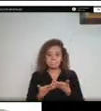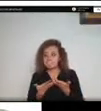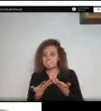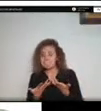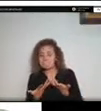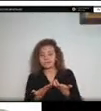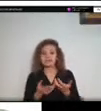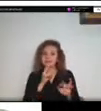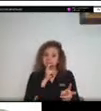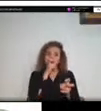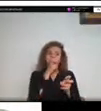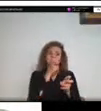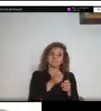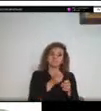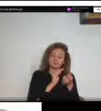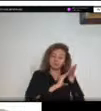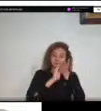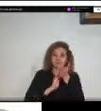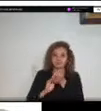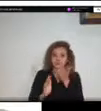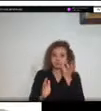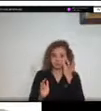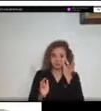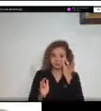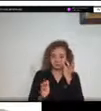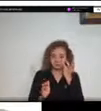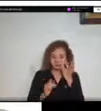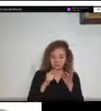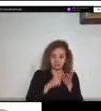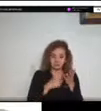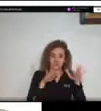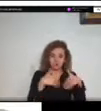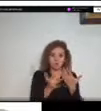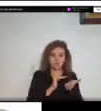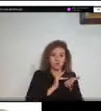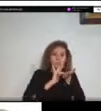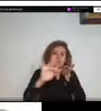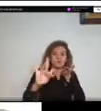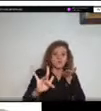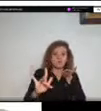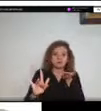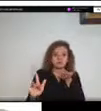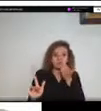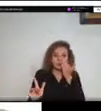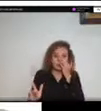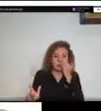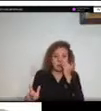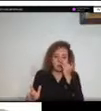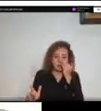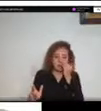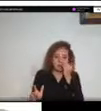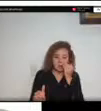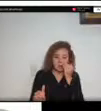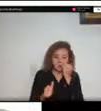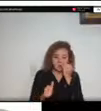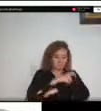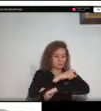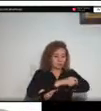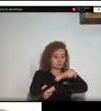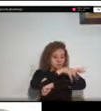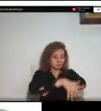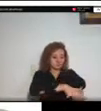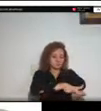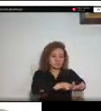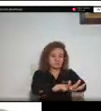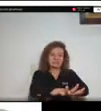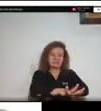lo cual hace que la respuesta a las emergencias en cuanto a derrames de hidrocarburos sea muchísimo más compleja de lo que